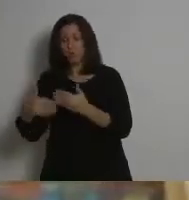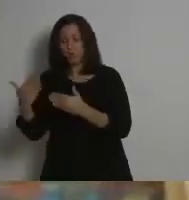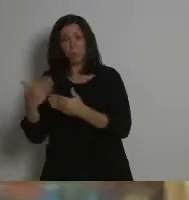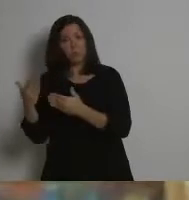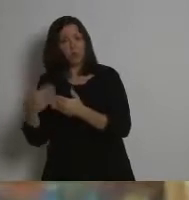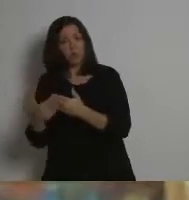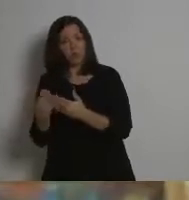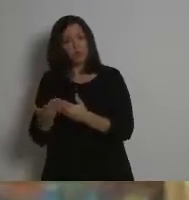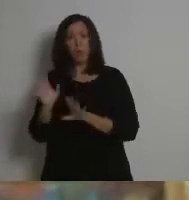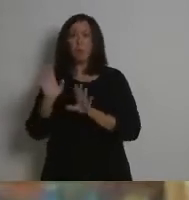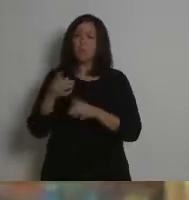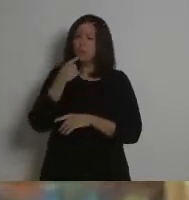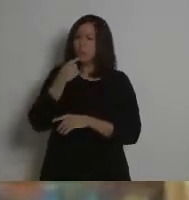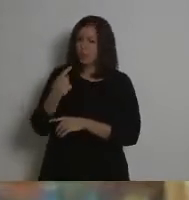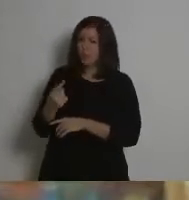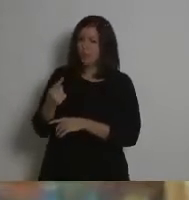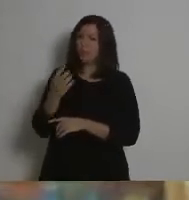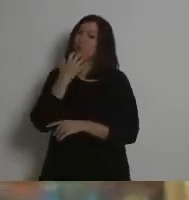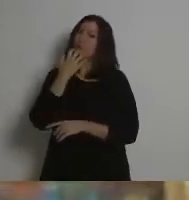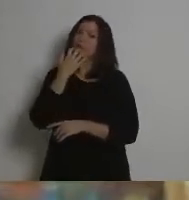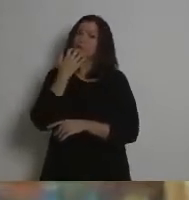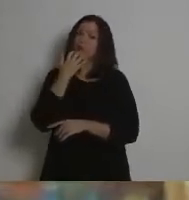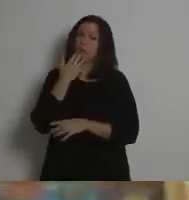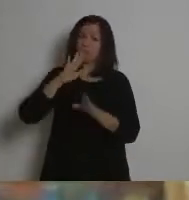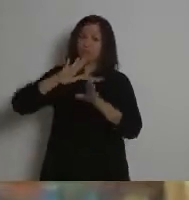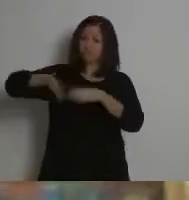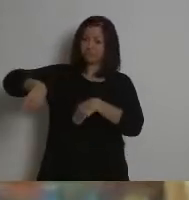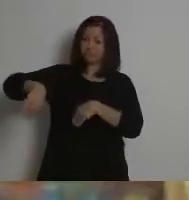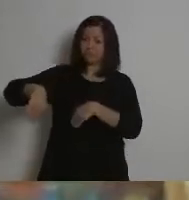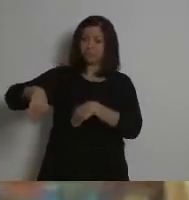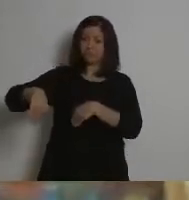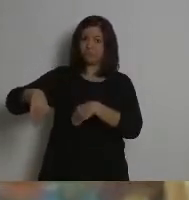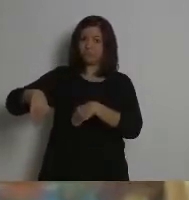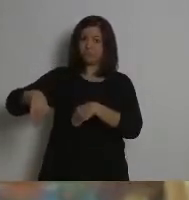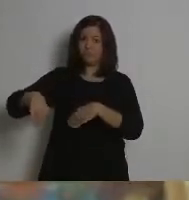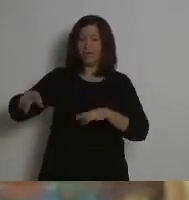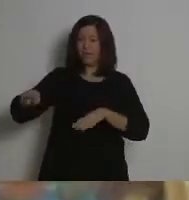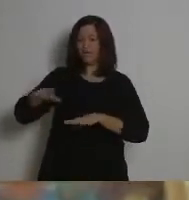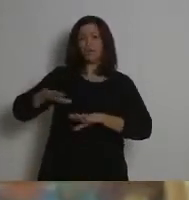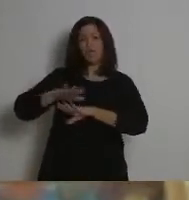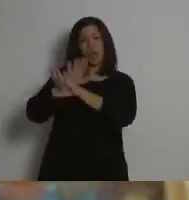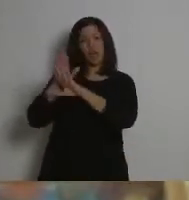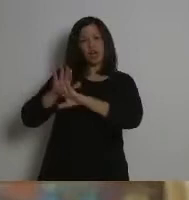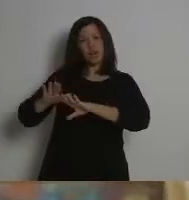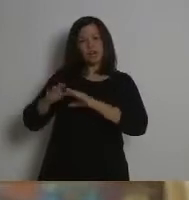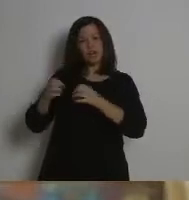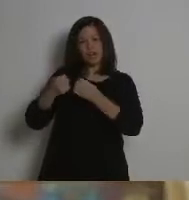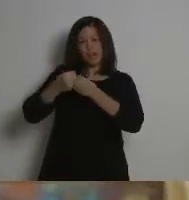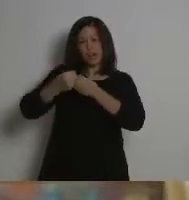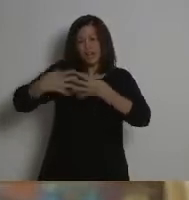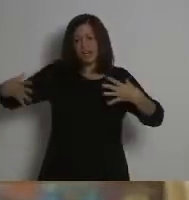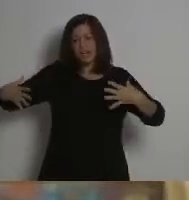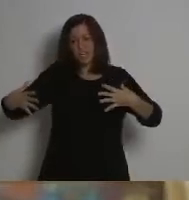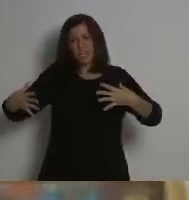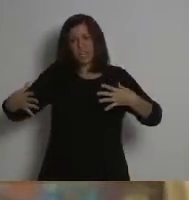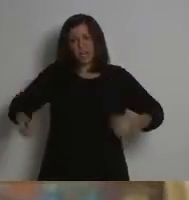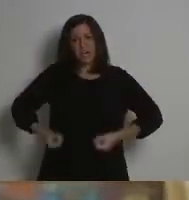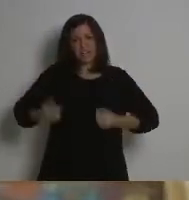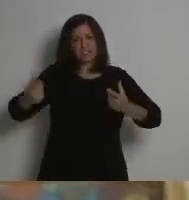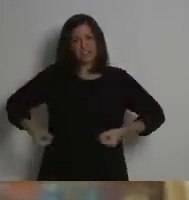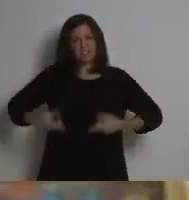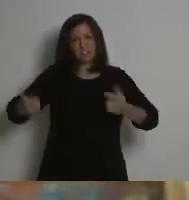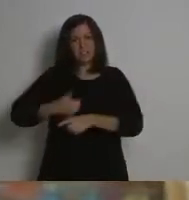pero no les dijeron que, por ejemplo, al final, acabarían gastando más energía y más agua para producir alimentos